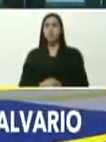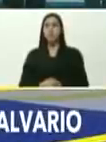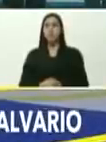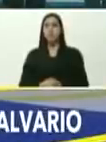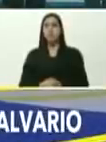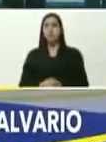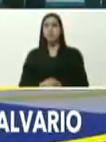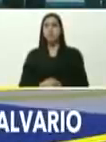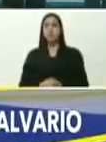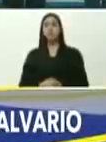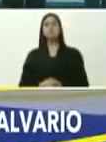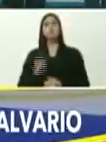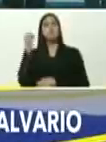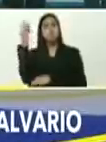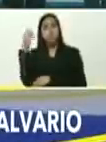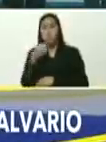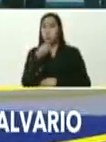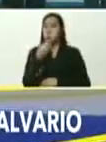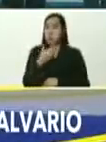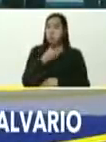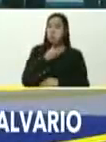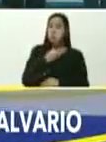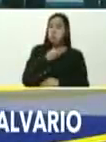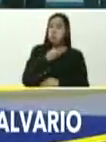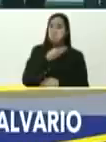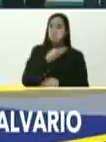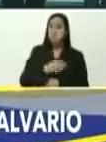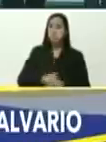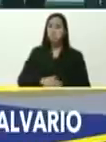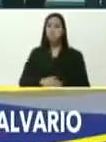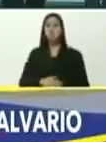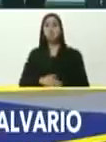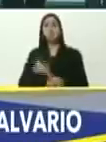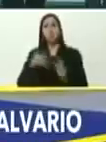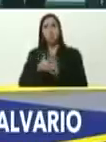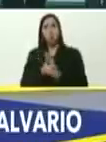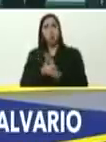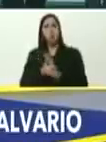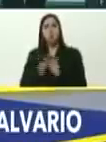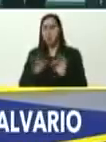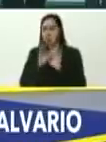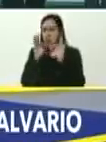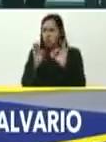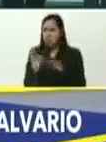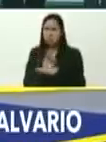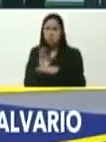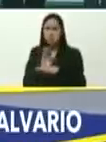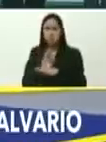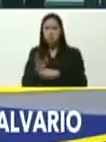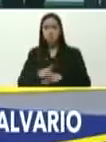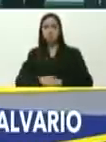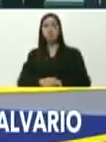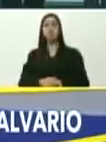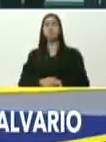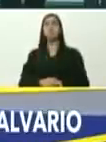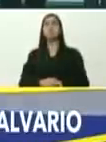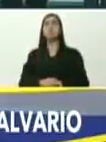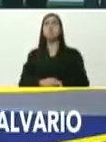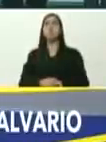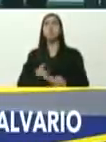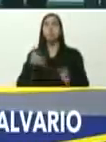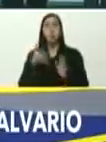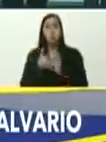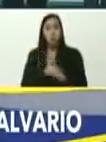dijo unas palabras allí, que me gustaron también, es una ecuación, bueno, Yuli, trata de